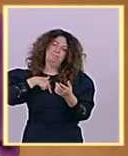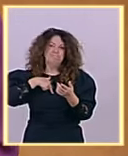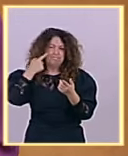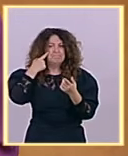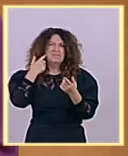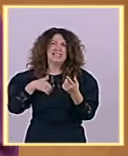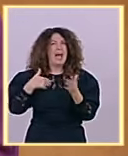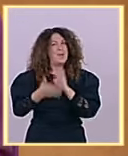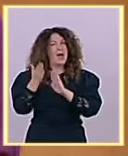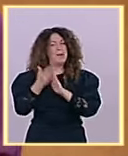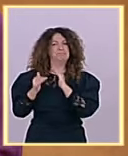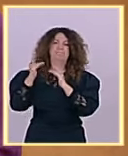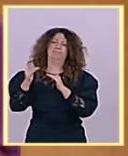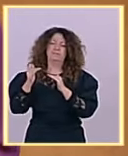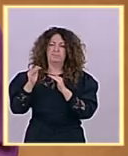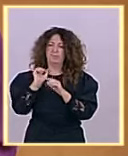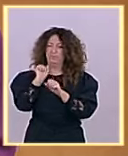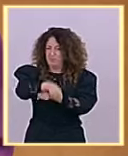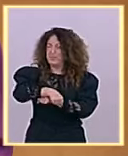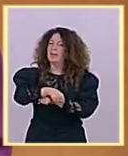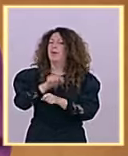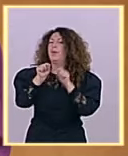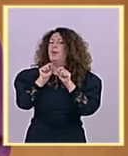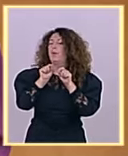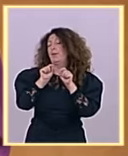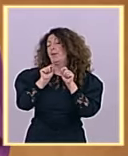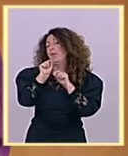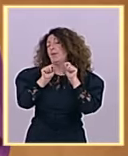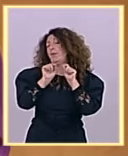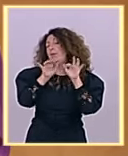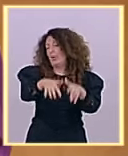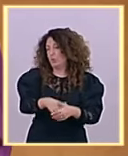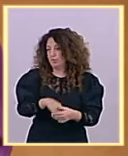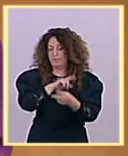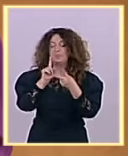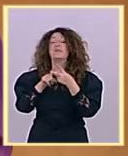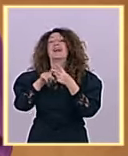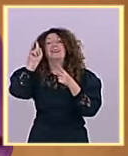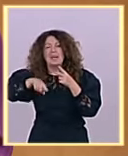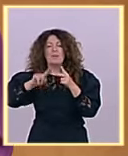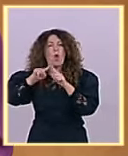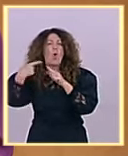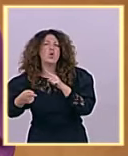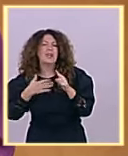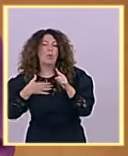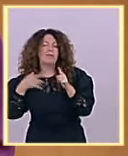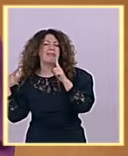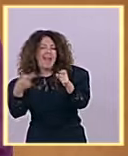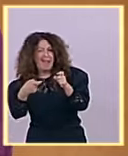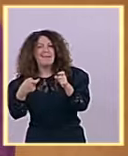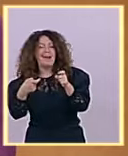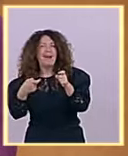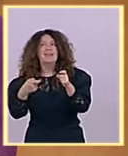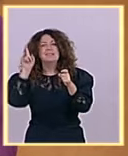siendo capaces de combatir las consecuencias económicas de la guerra también con unos presupuestos que nos permiten estar en mejores